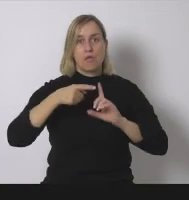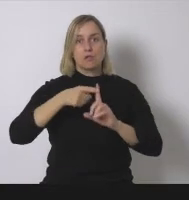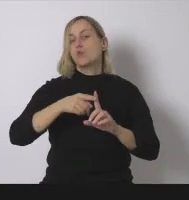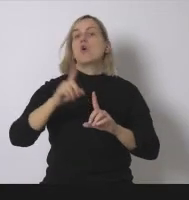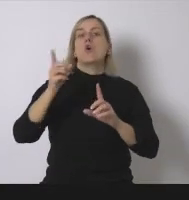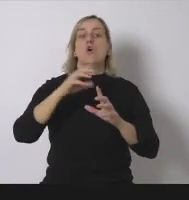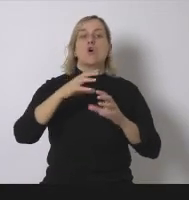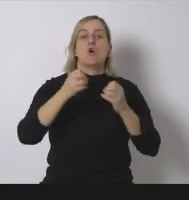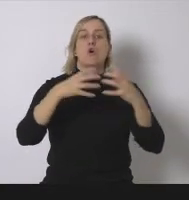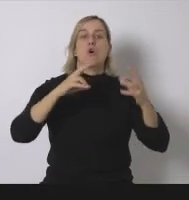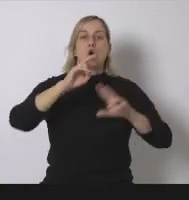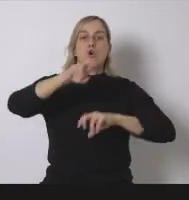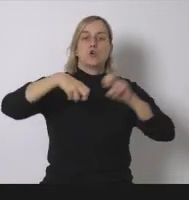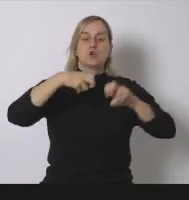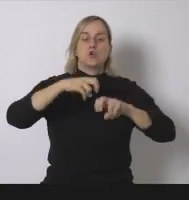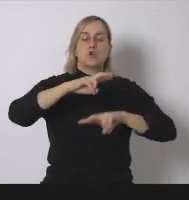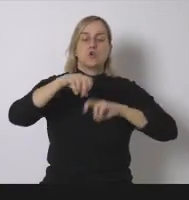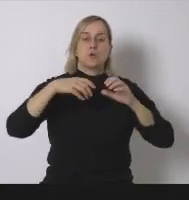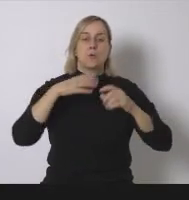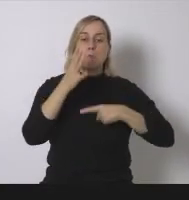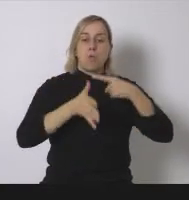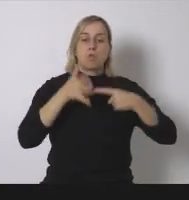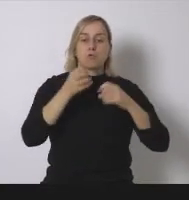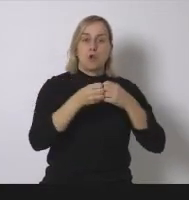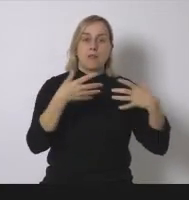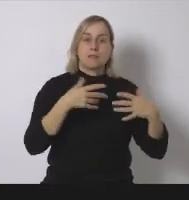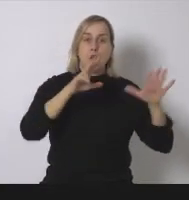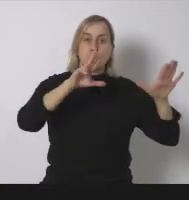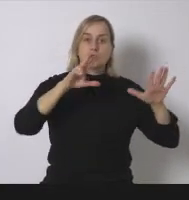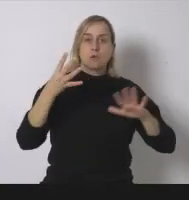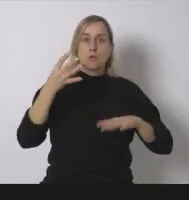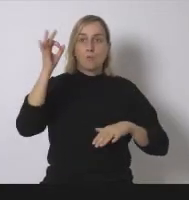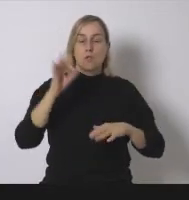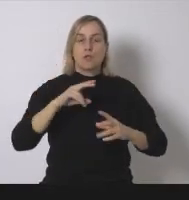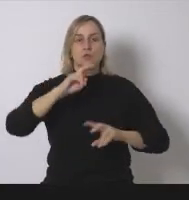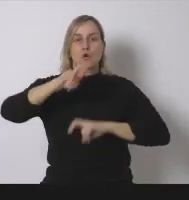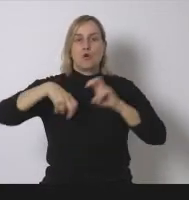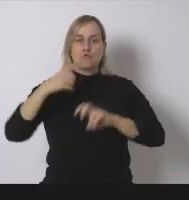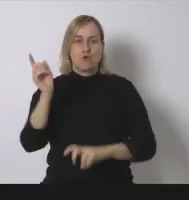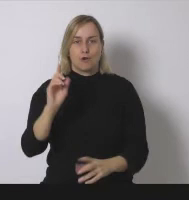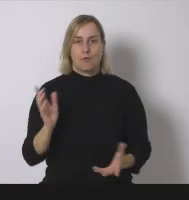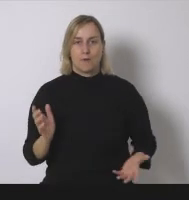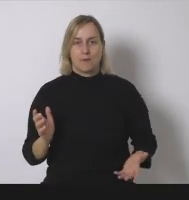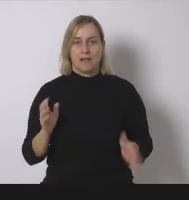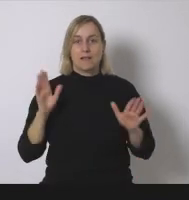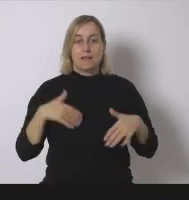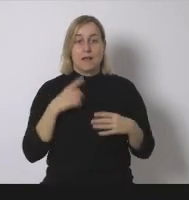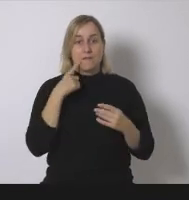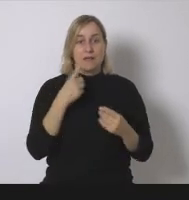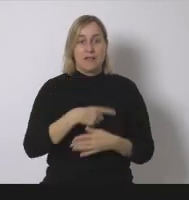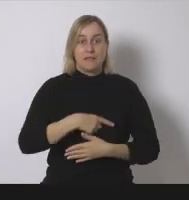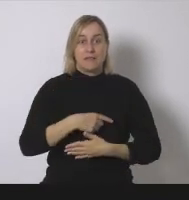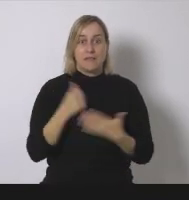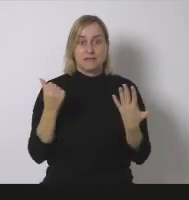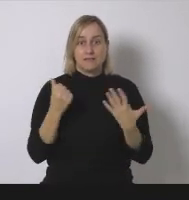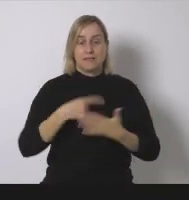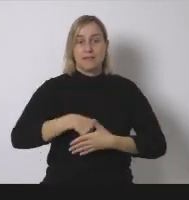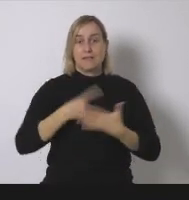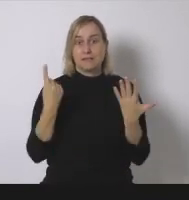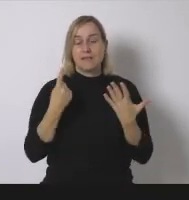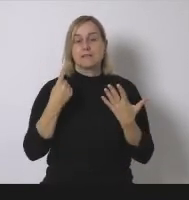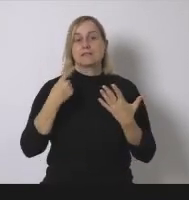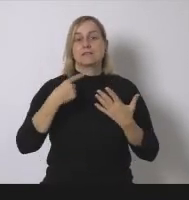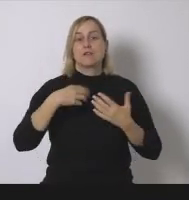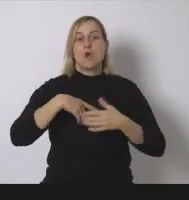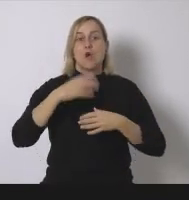eléctrica en Cataluña es no renovable es decir solo un 16% de la producción eléctrica en Cataluña es renovable cuando en España en